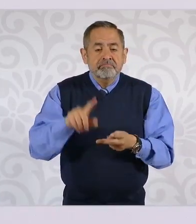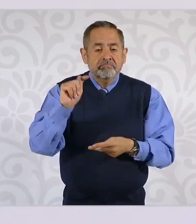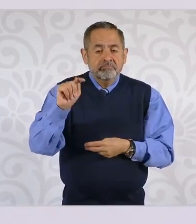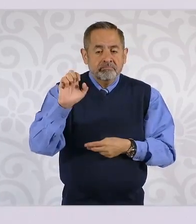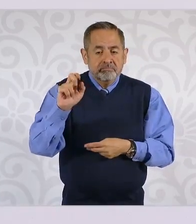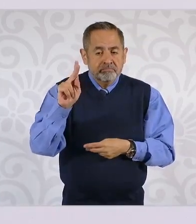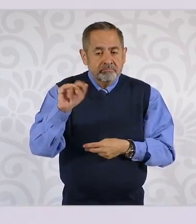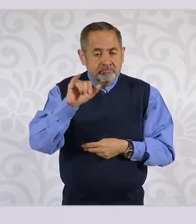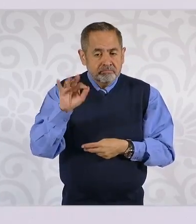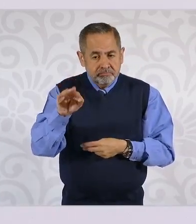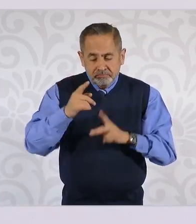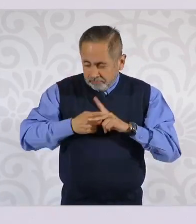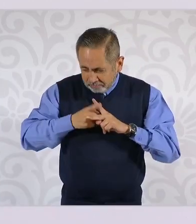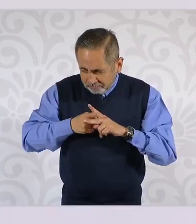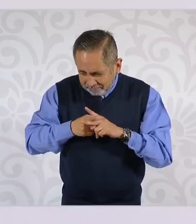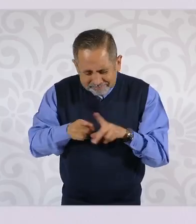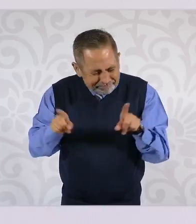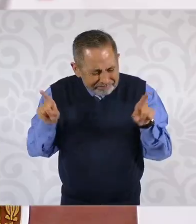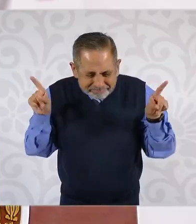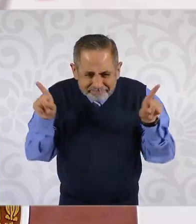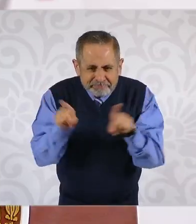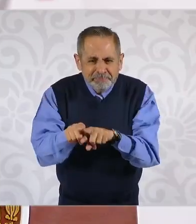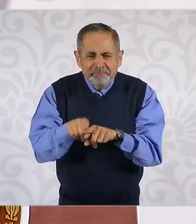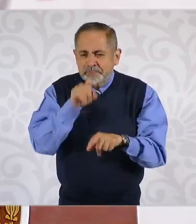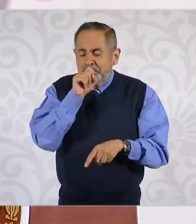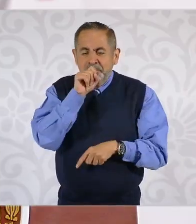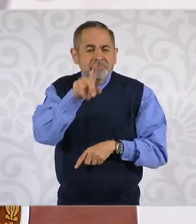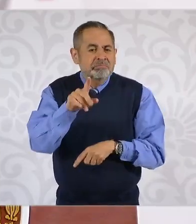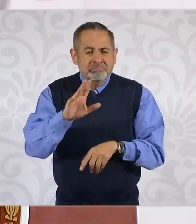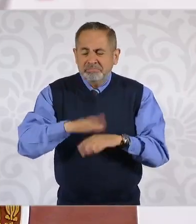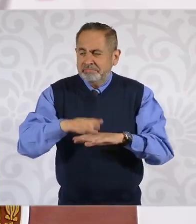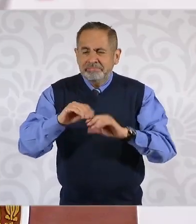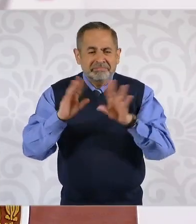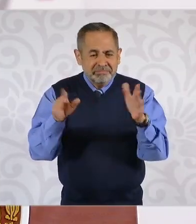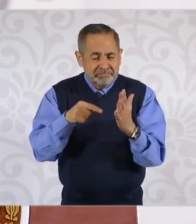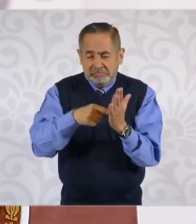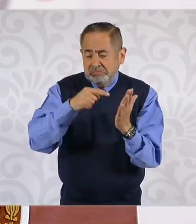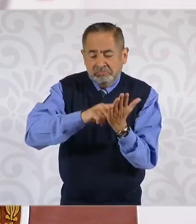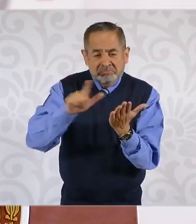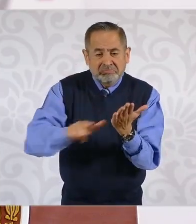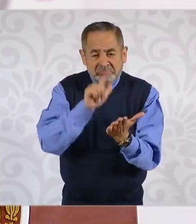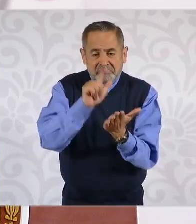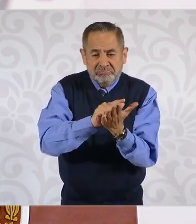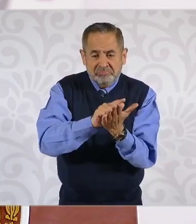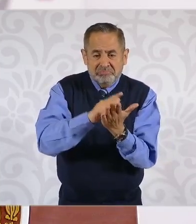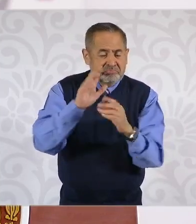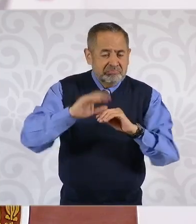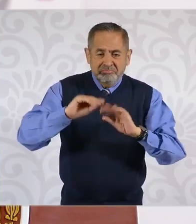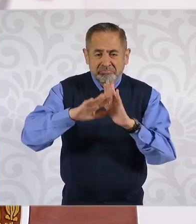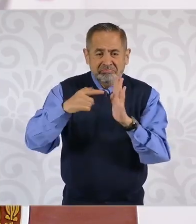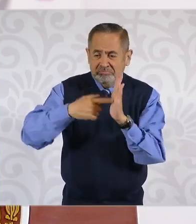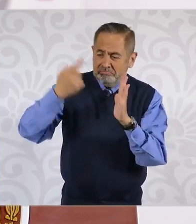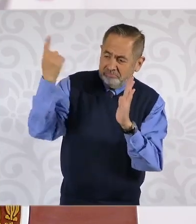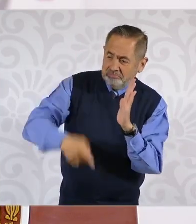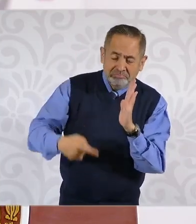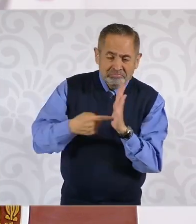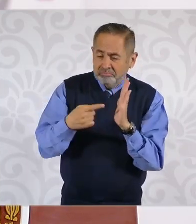exactamente la división de acuerdo a lo que dice la Ley General de Procedimientos Electorales.